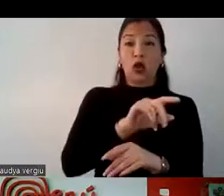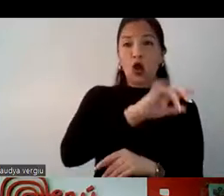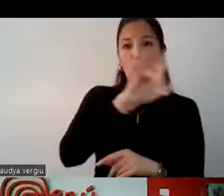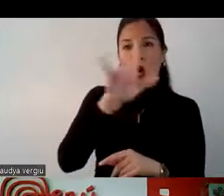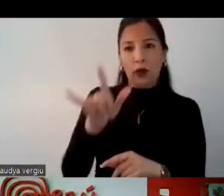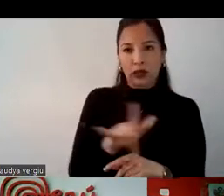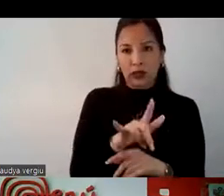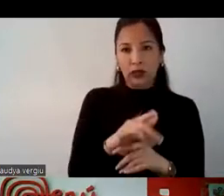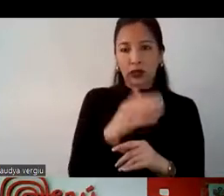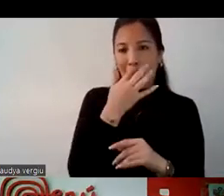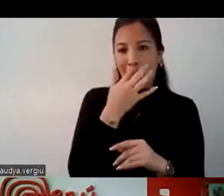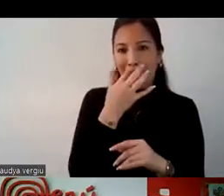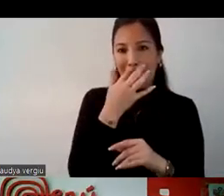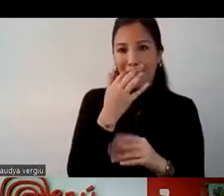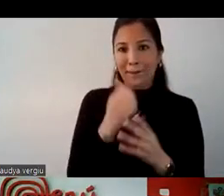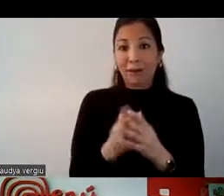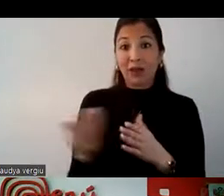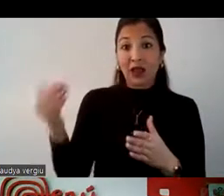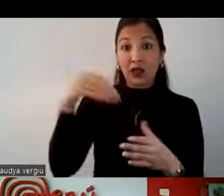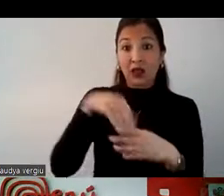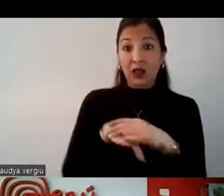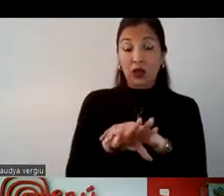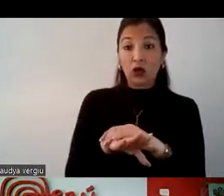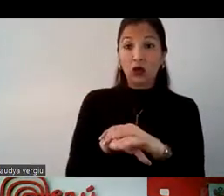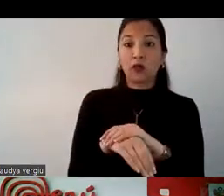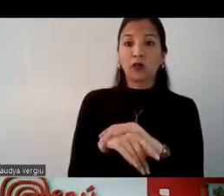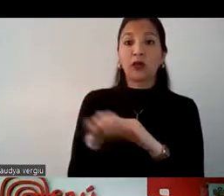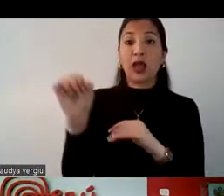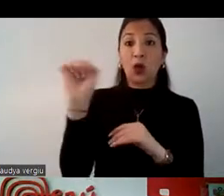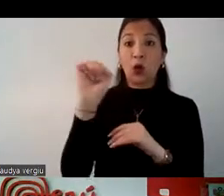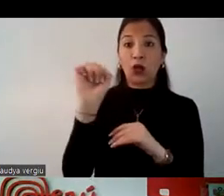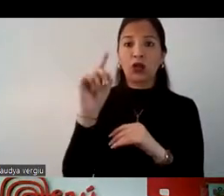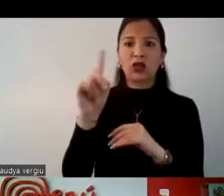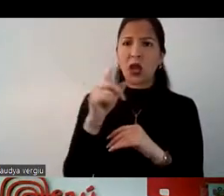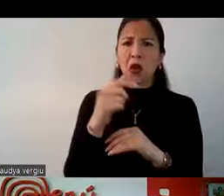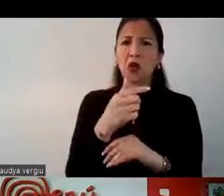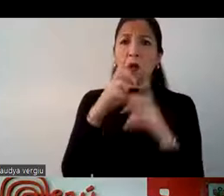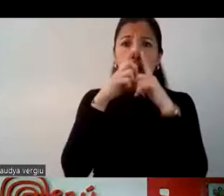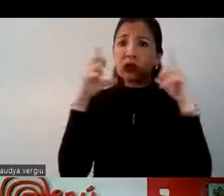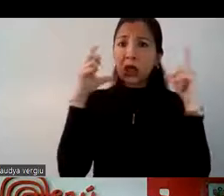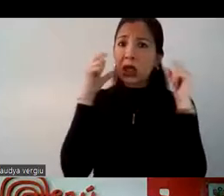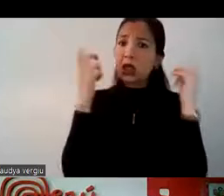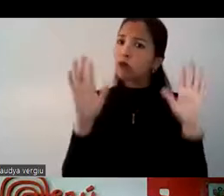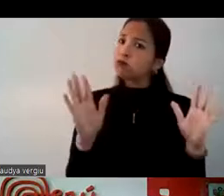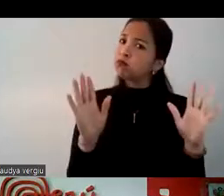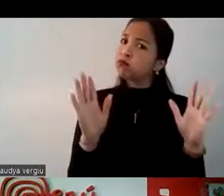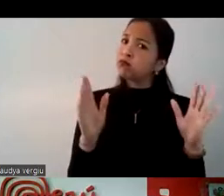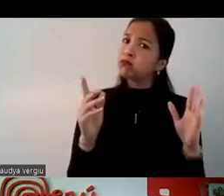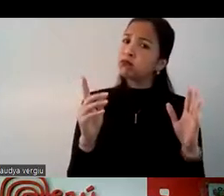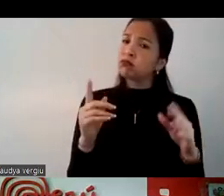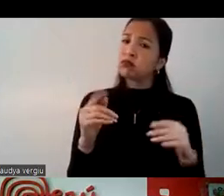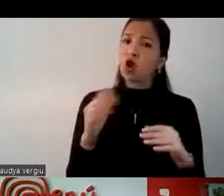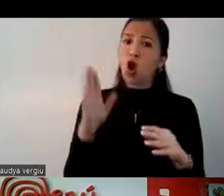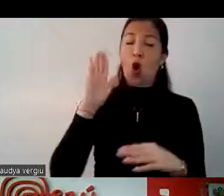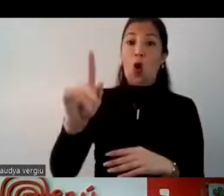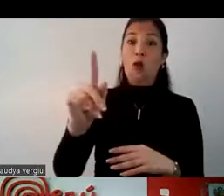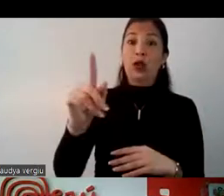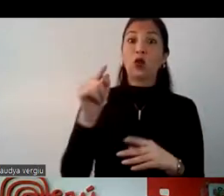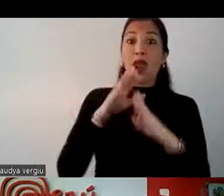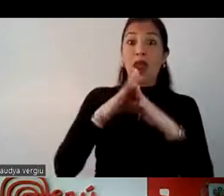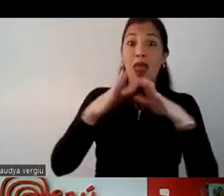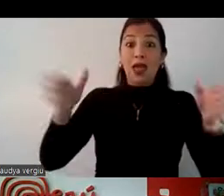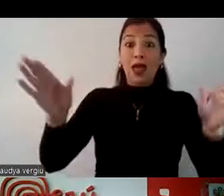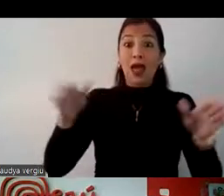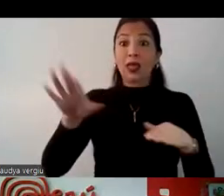La verdad que incluso dentro de Ecuador, ya no se usa, por ejemplo, la mascarilla, no es obligatorio estar en las calles,